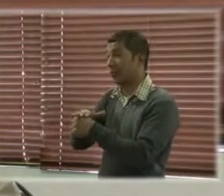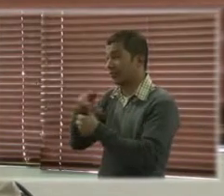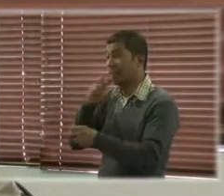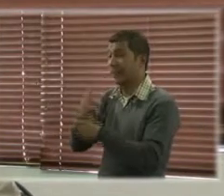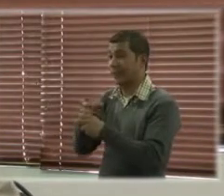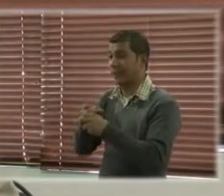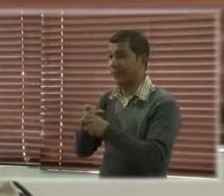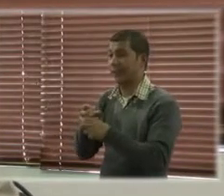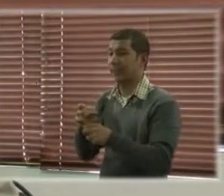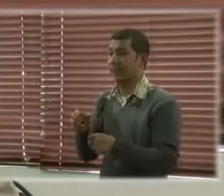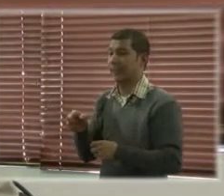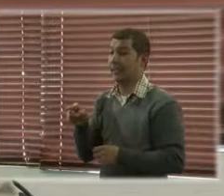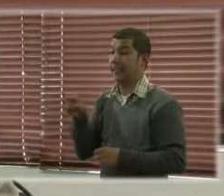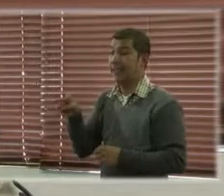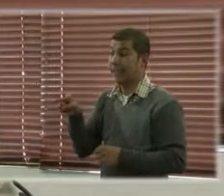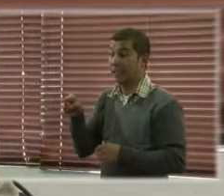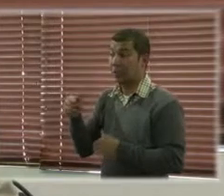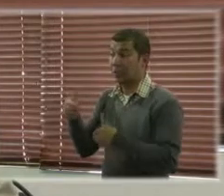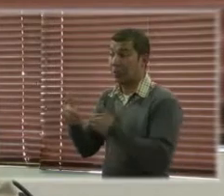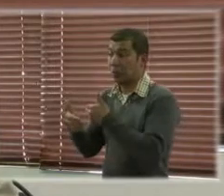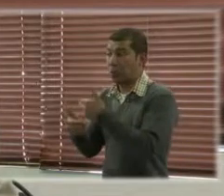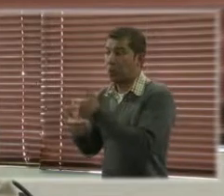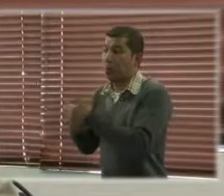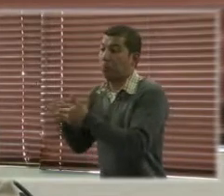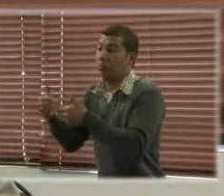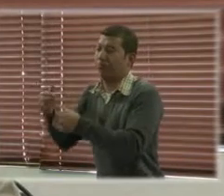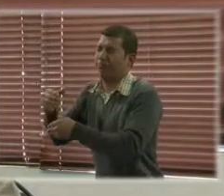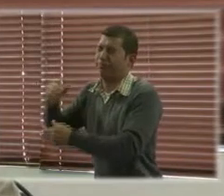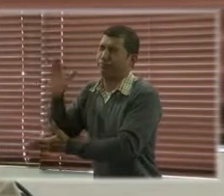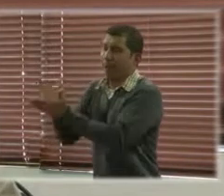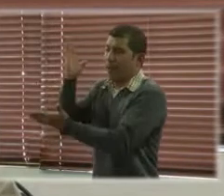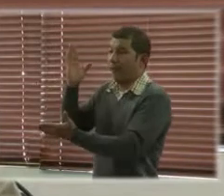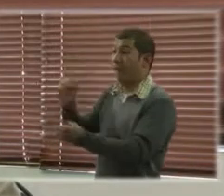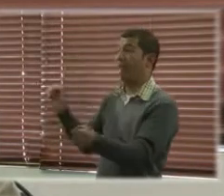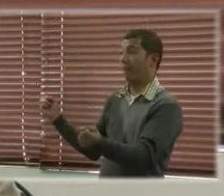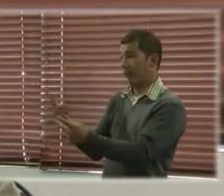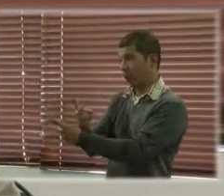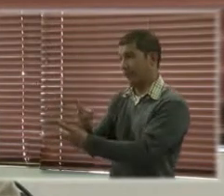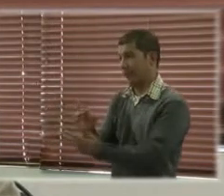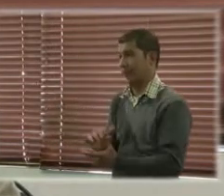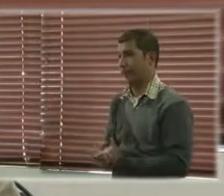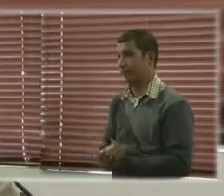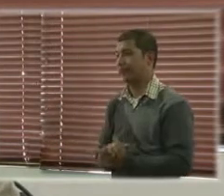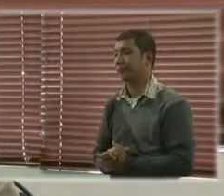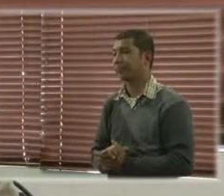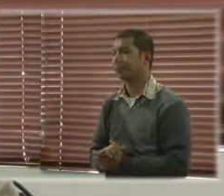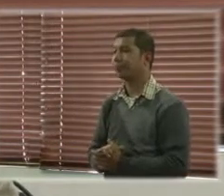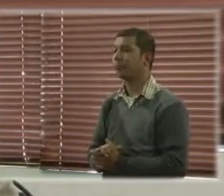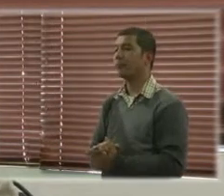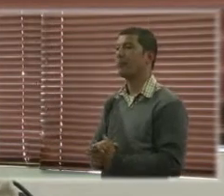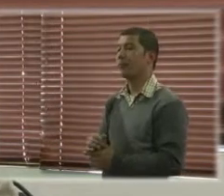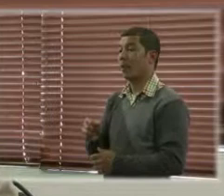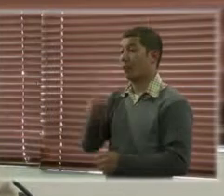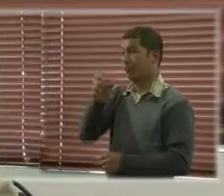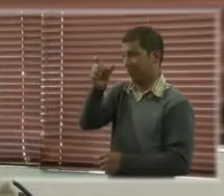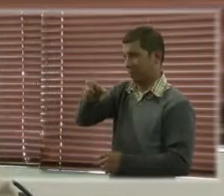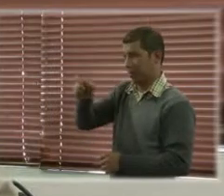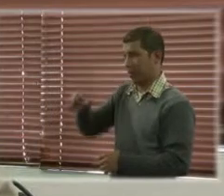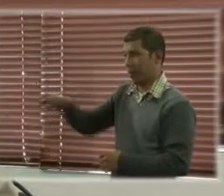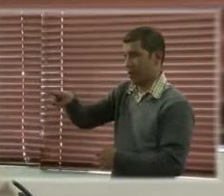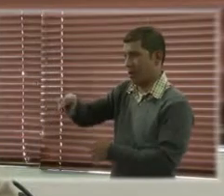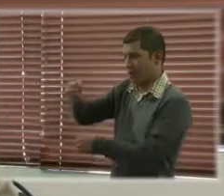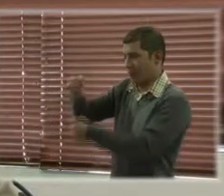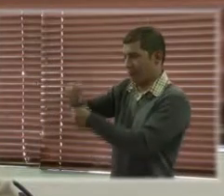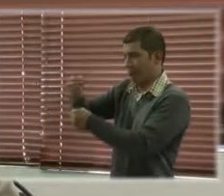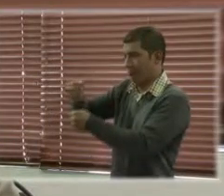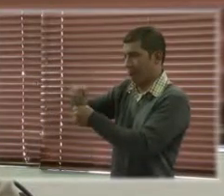ser detonantes de situaciones de violencia. Y la población con la que se está trabajando y que se